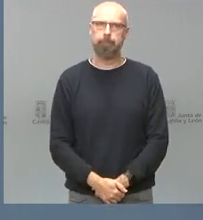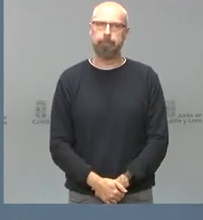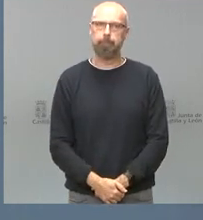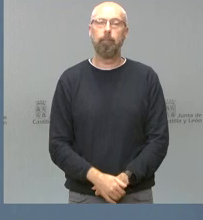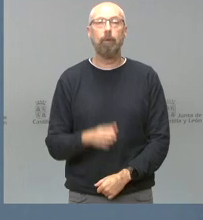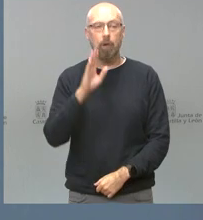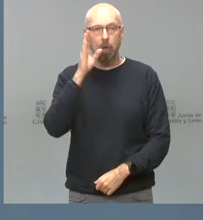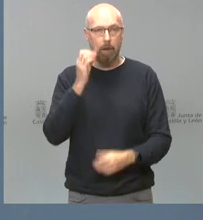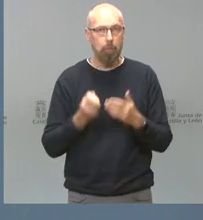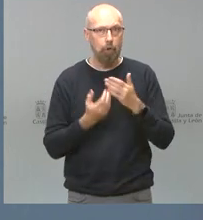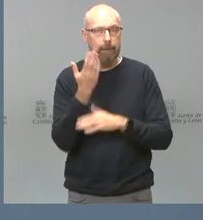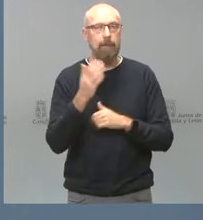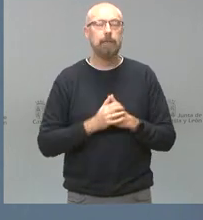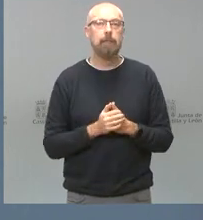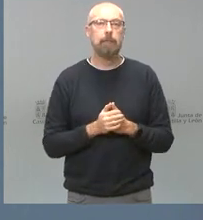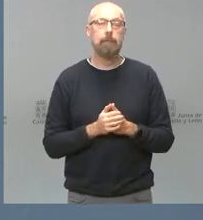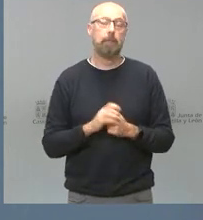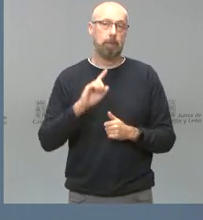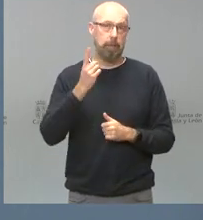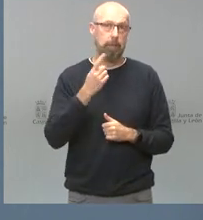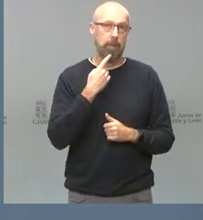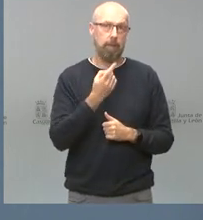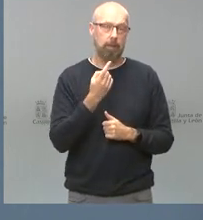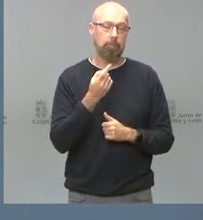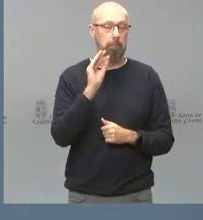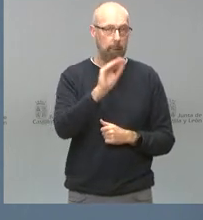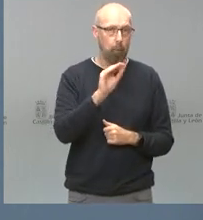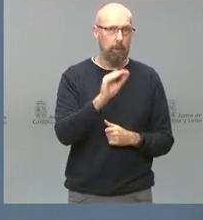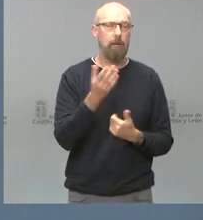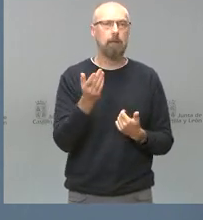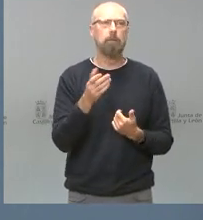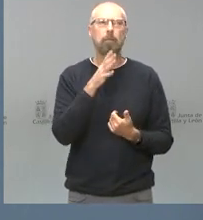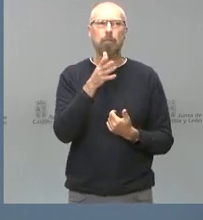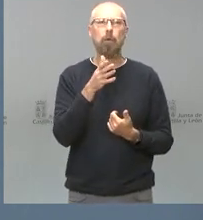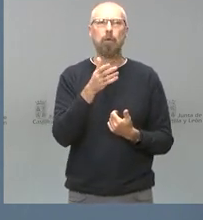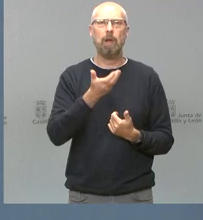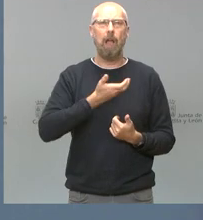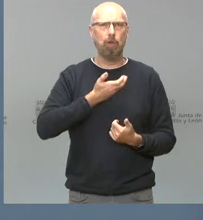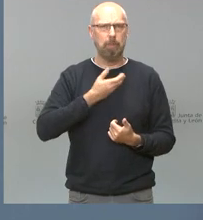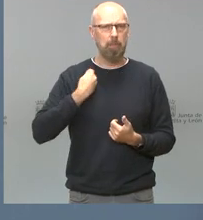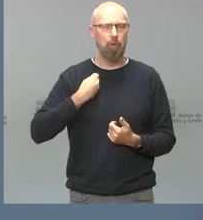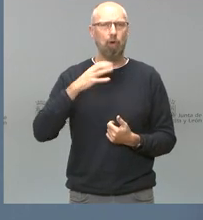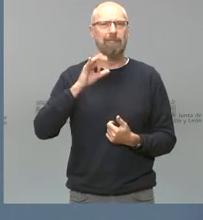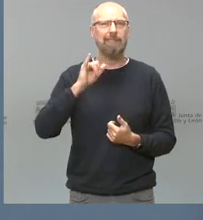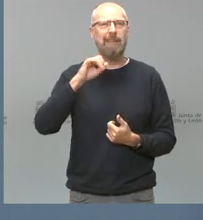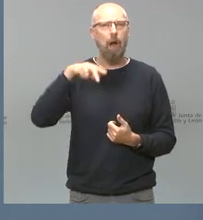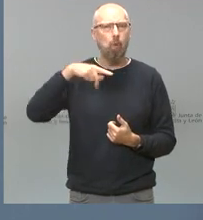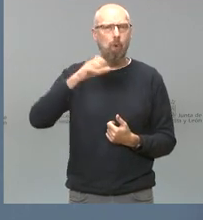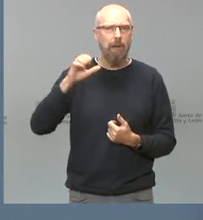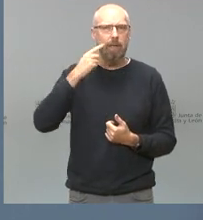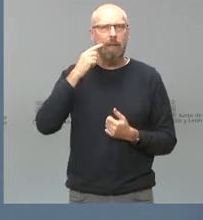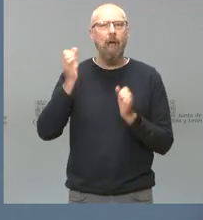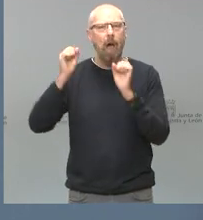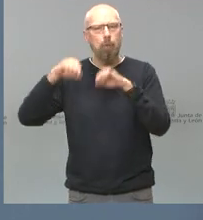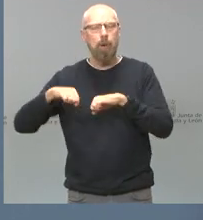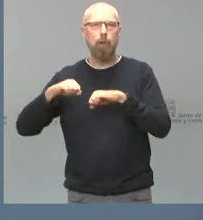Hola, buenos días. Bueno, en primer lugar quería preguntarle porque el Ayuntamiento de San Leonardo de Iagüe ha aprobado la creación de un cuerpo de policía local para